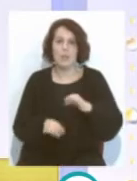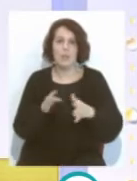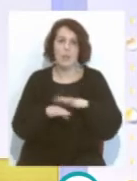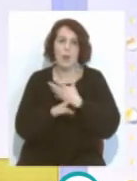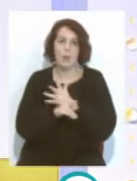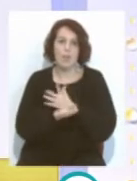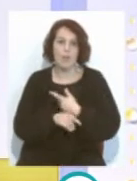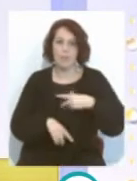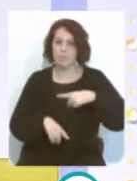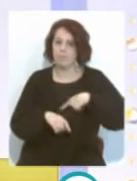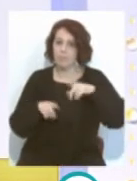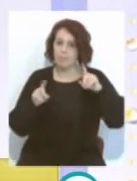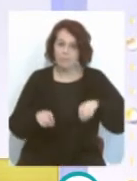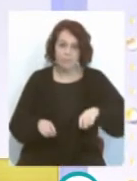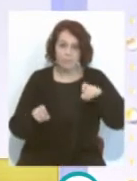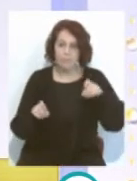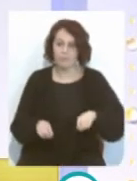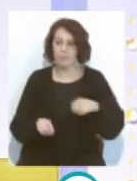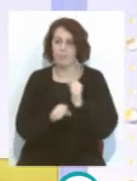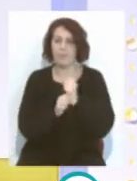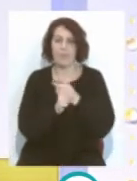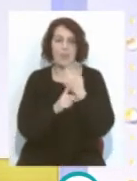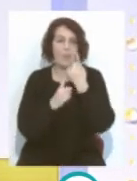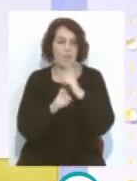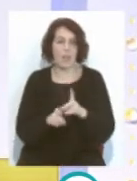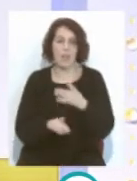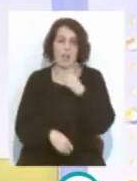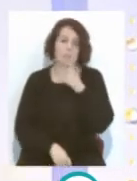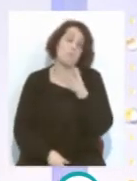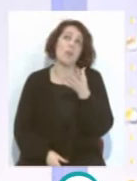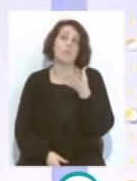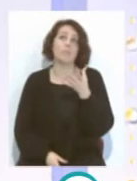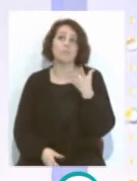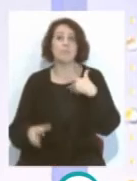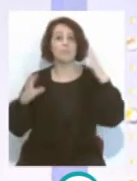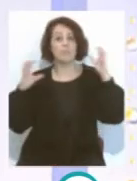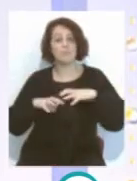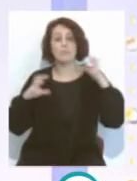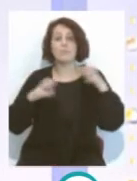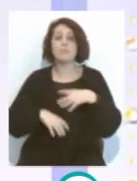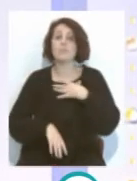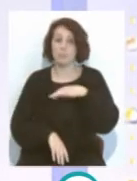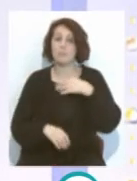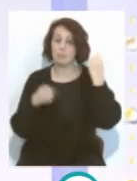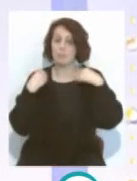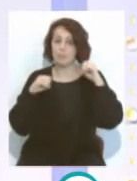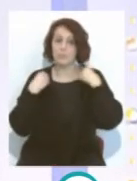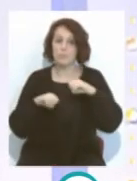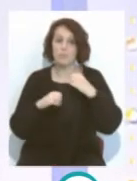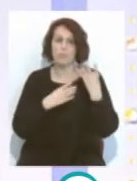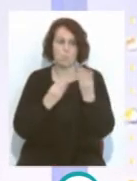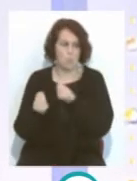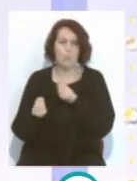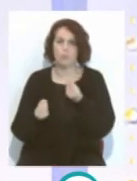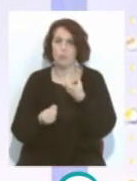no han tenido descanso y no han tenido que trabajar porque, bueno, con lluvia se puede entrenar y muchos incluso